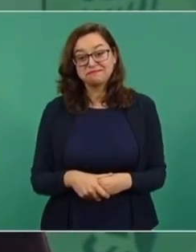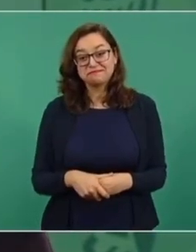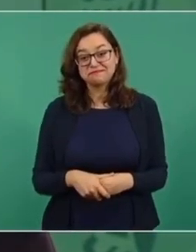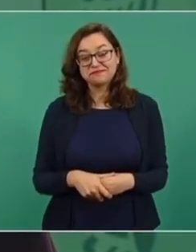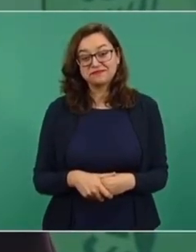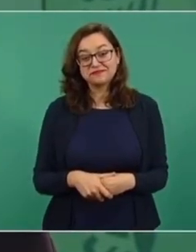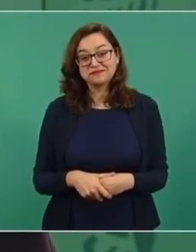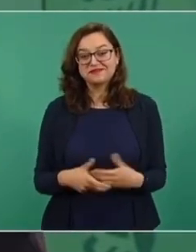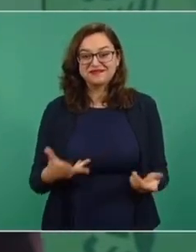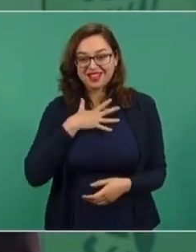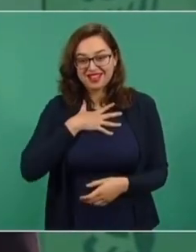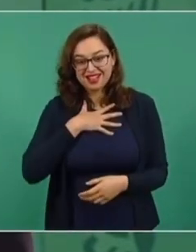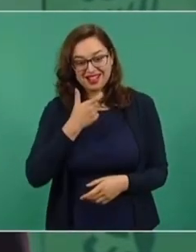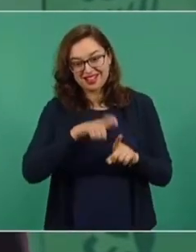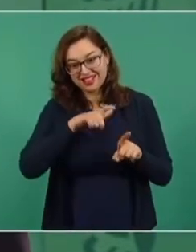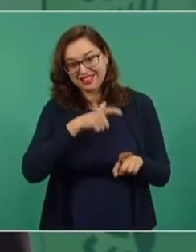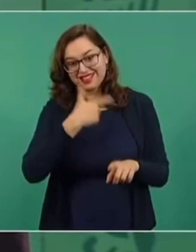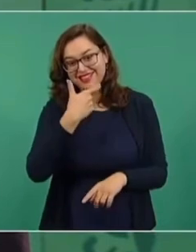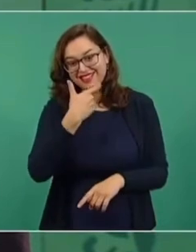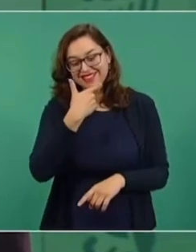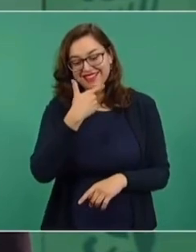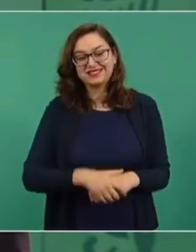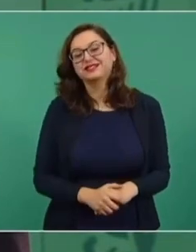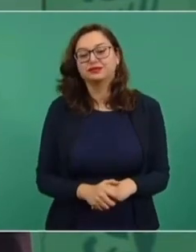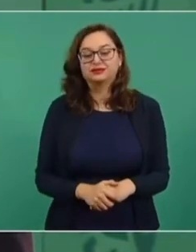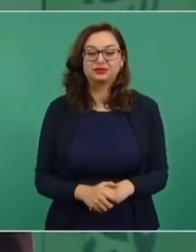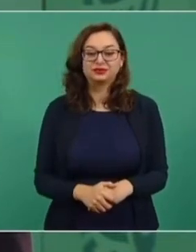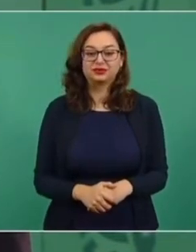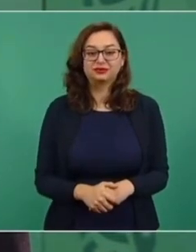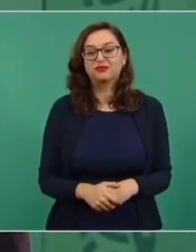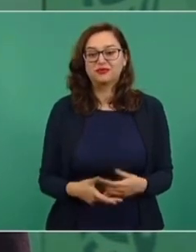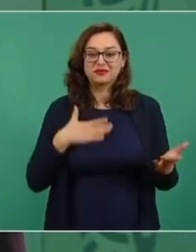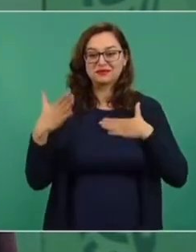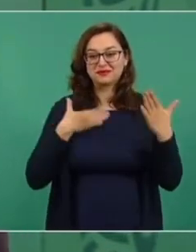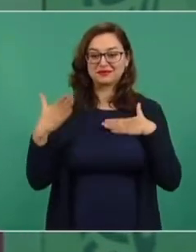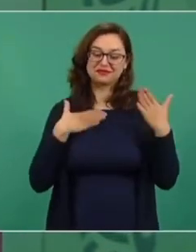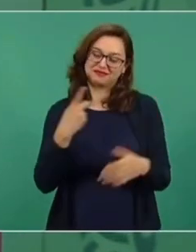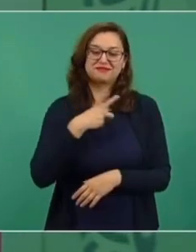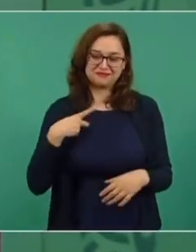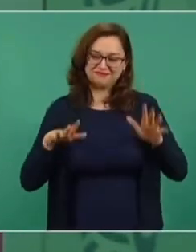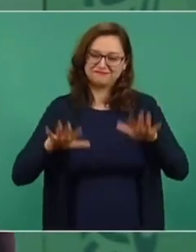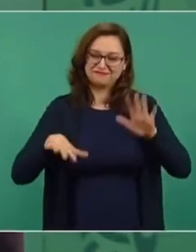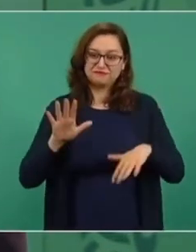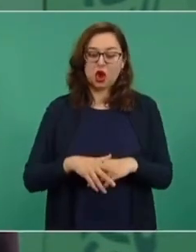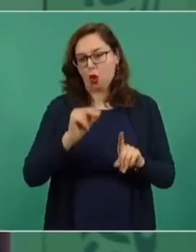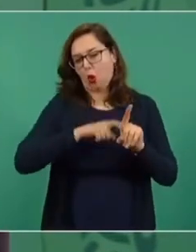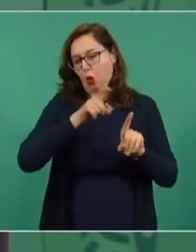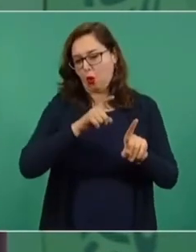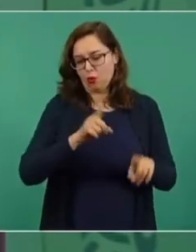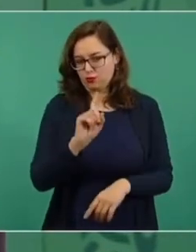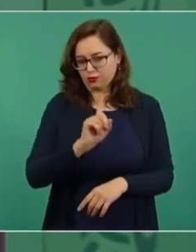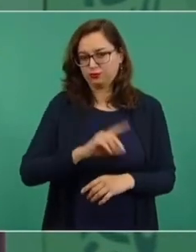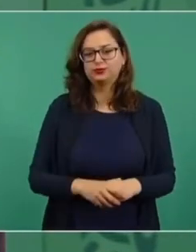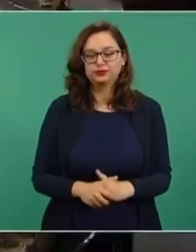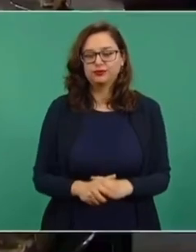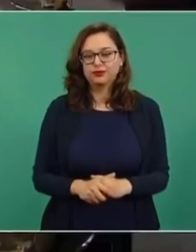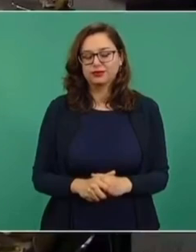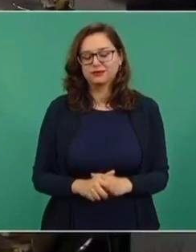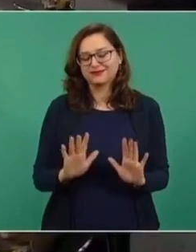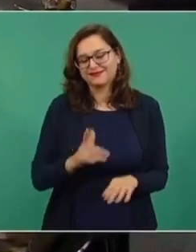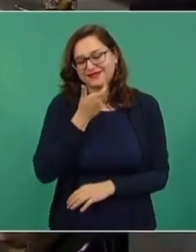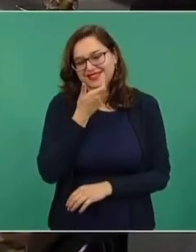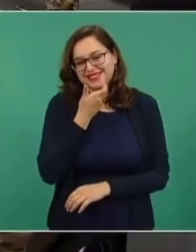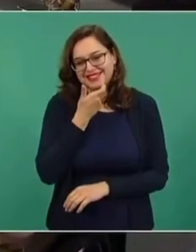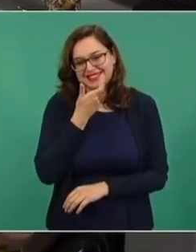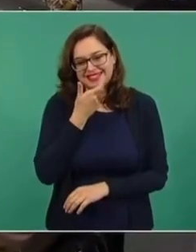pues, no olvidar el sentido del humor. Hay que, este, estar alegre. Sin burlarse. Nada más.